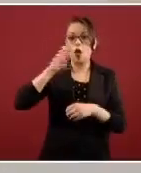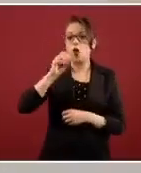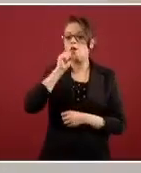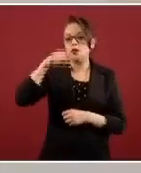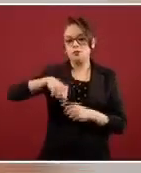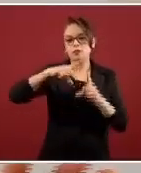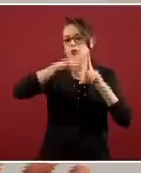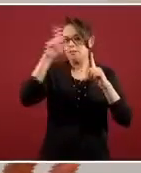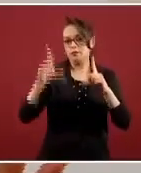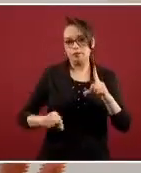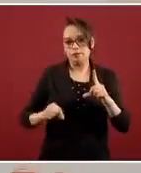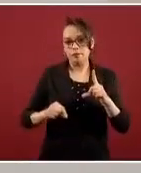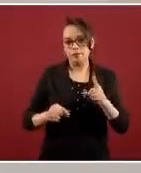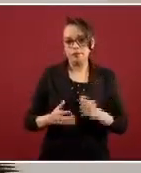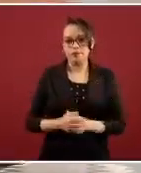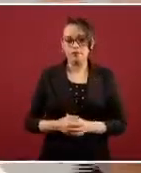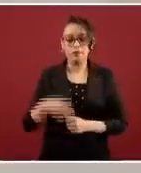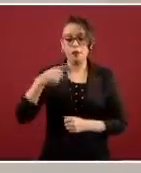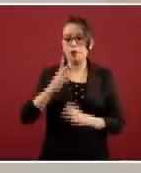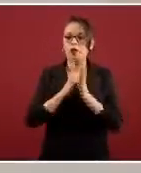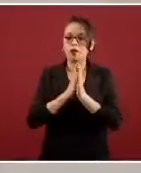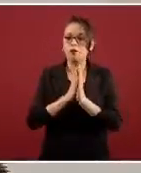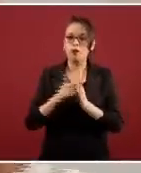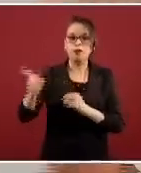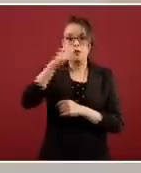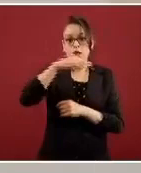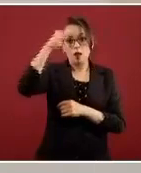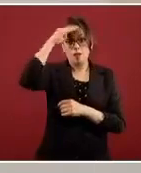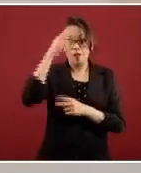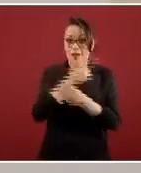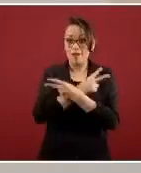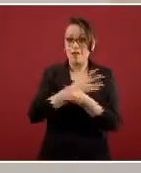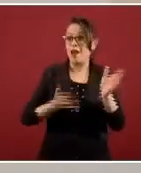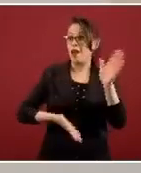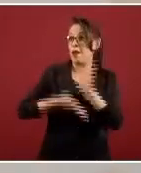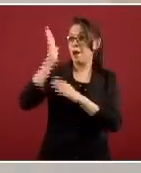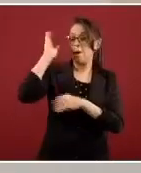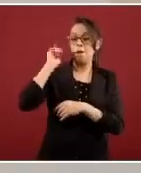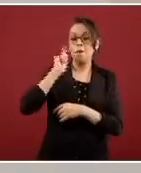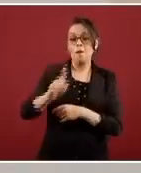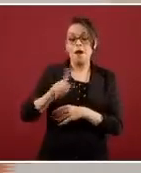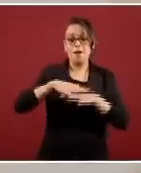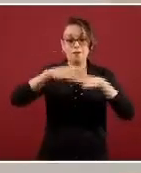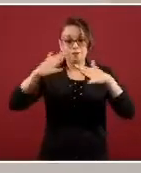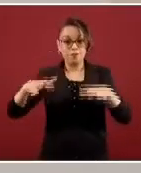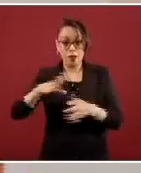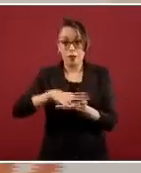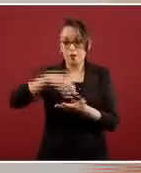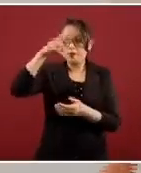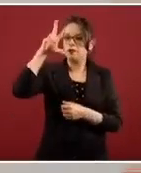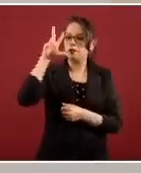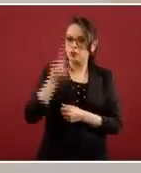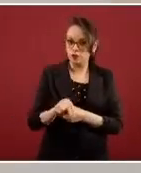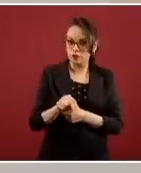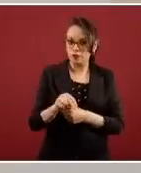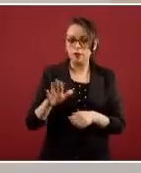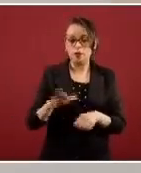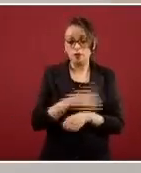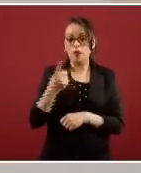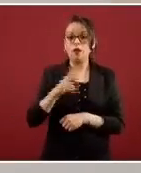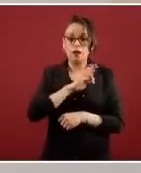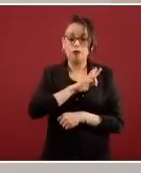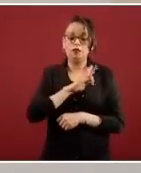Pero entonces no piensen que es vacaciones, nadie vaya a irse a la playa o a sitios turísticos porque no va a haber posibilidad de que sean